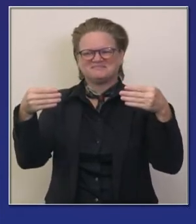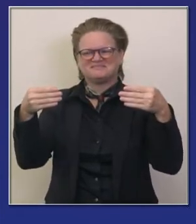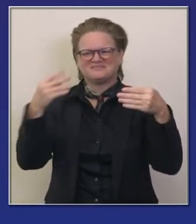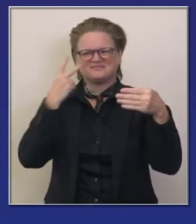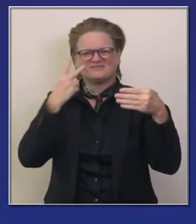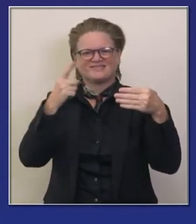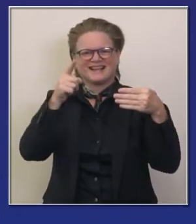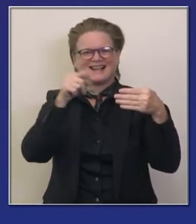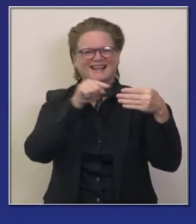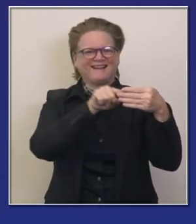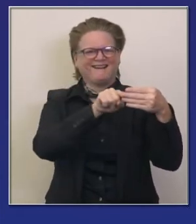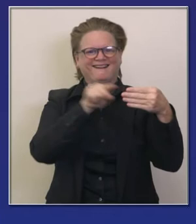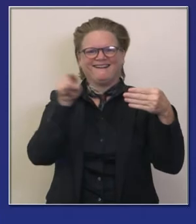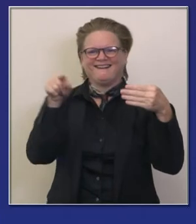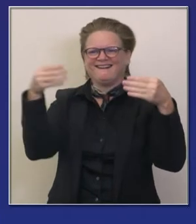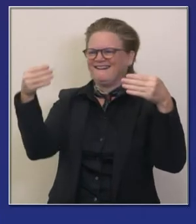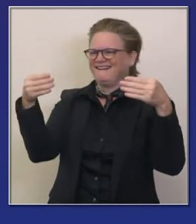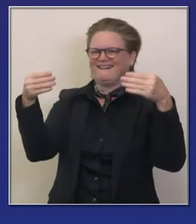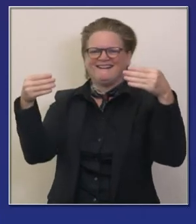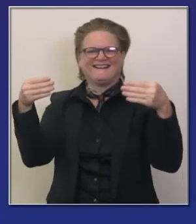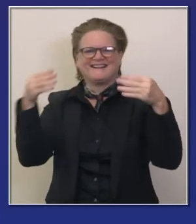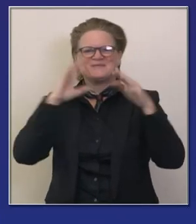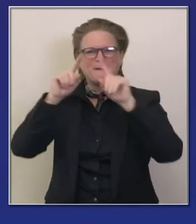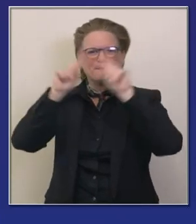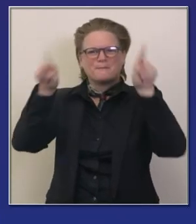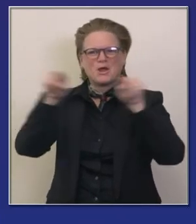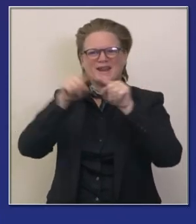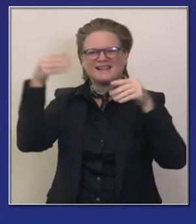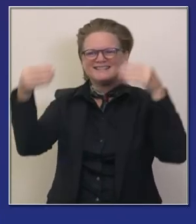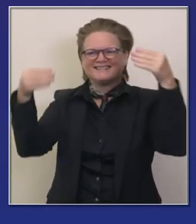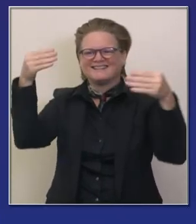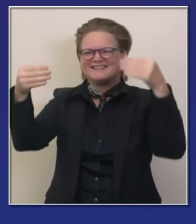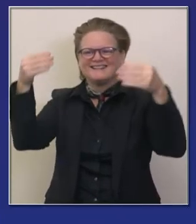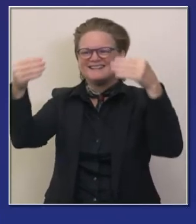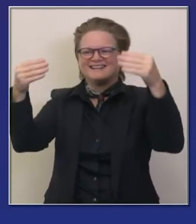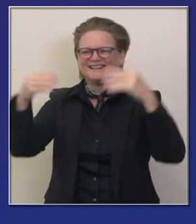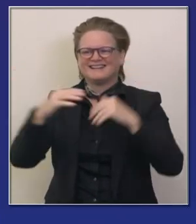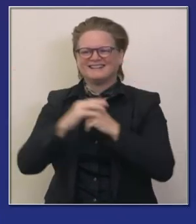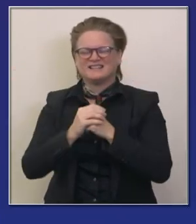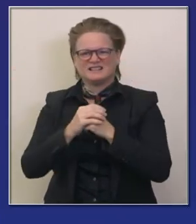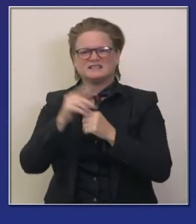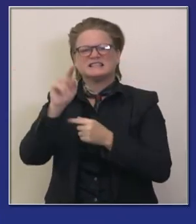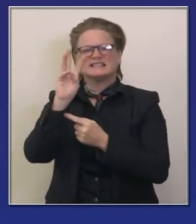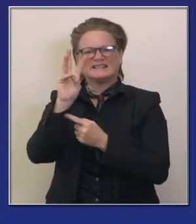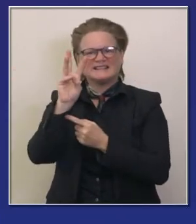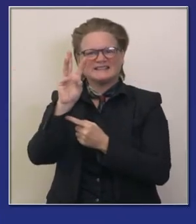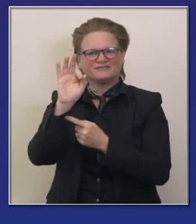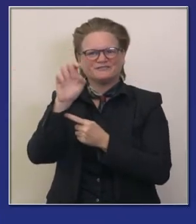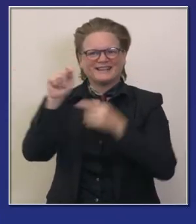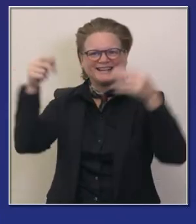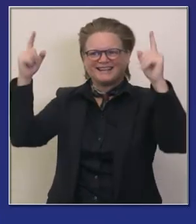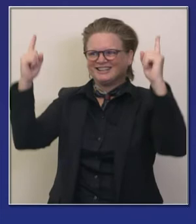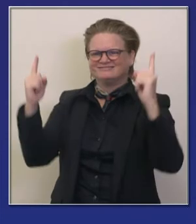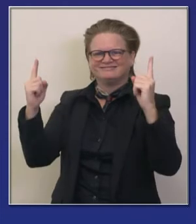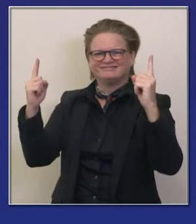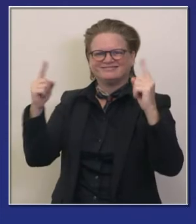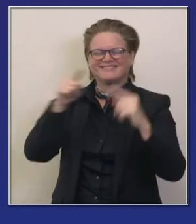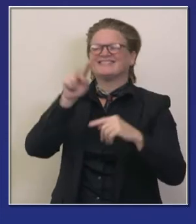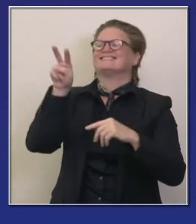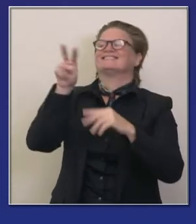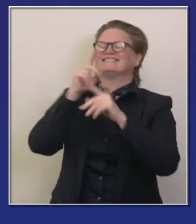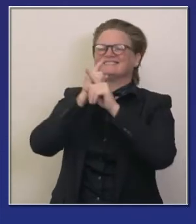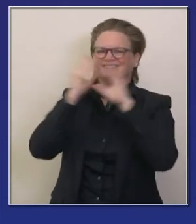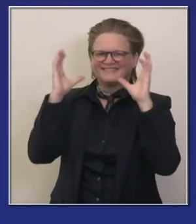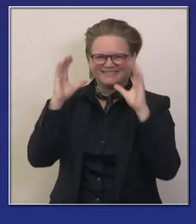dos carteleras que verán separadas por lo menos seis pies dice